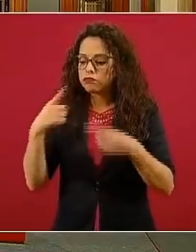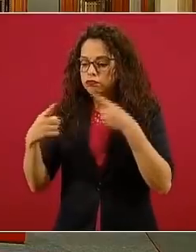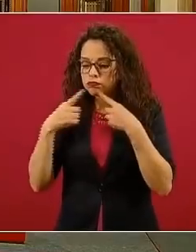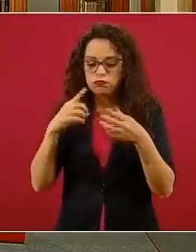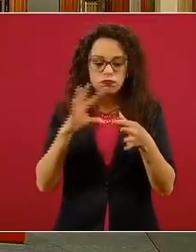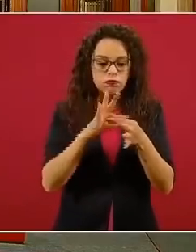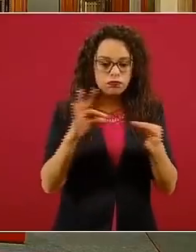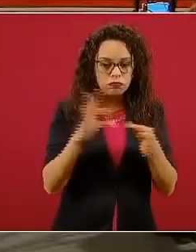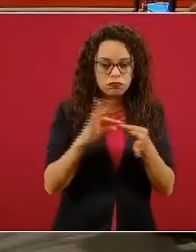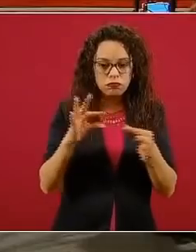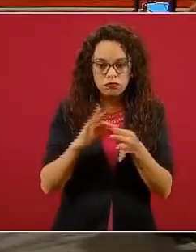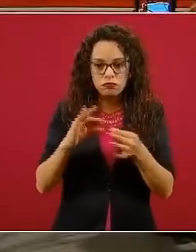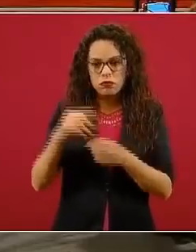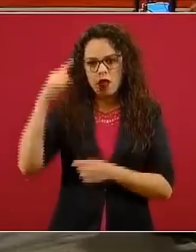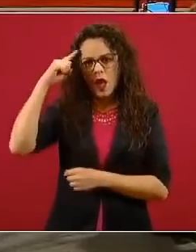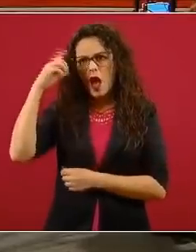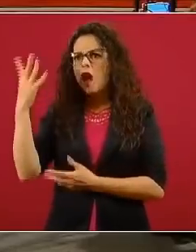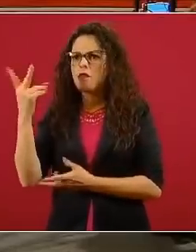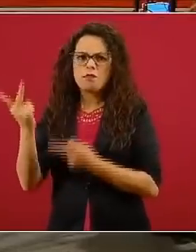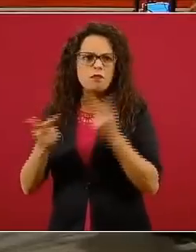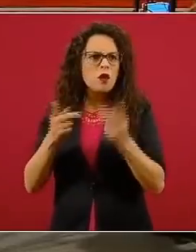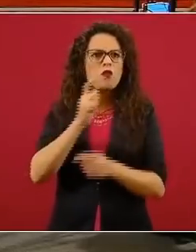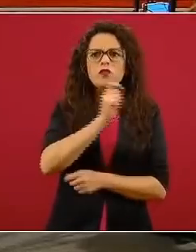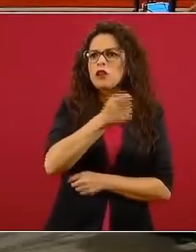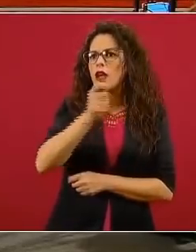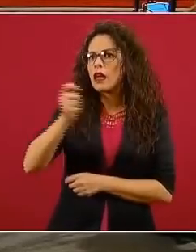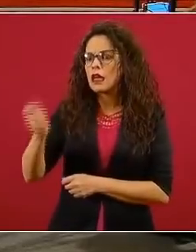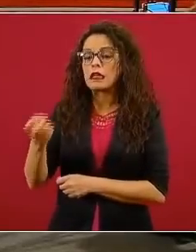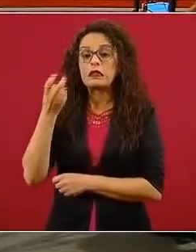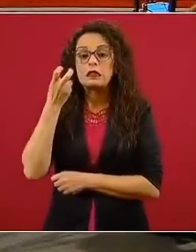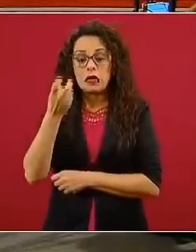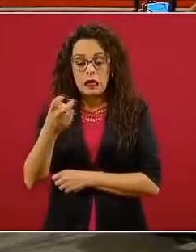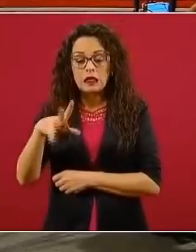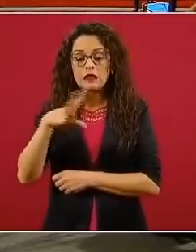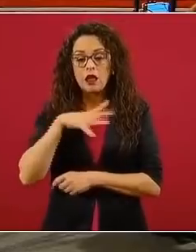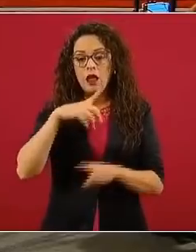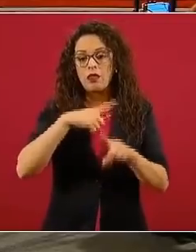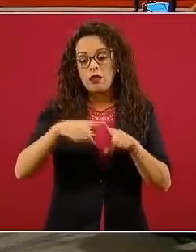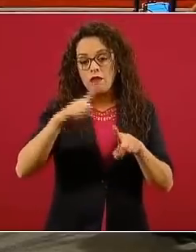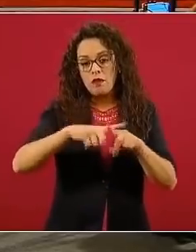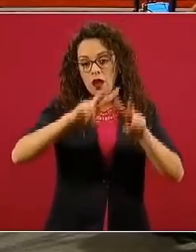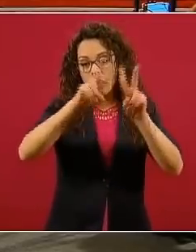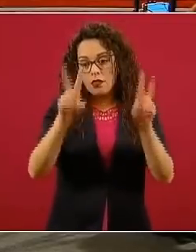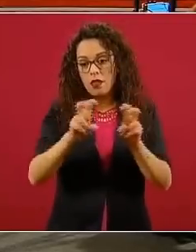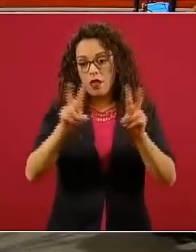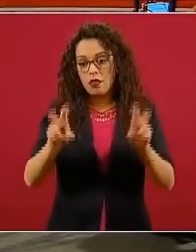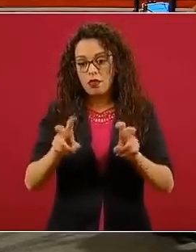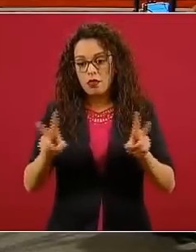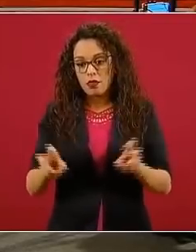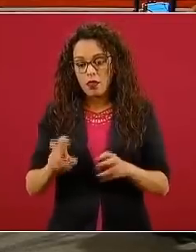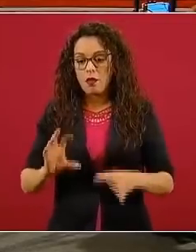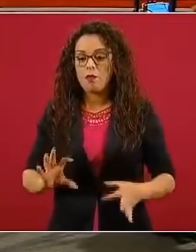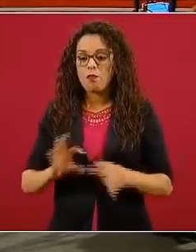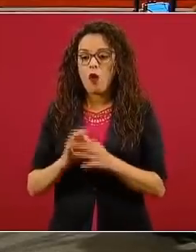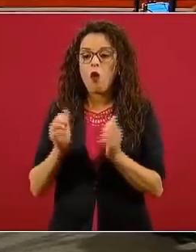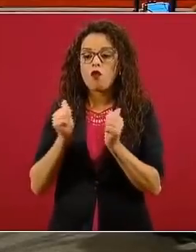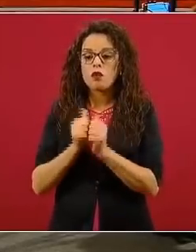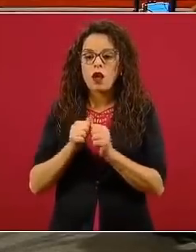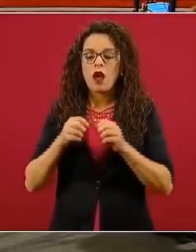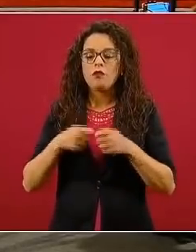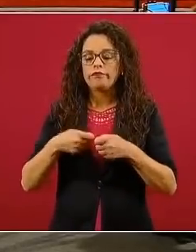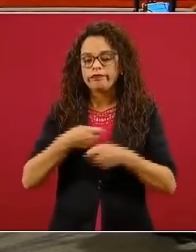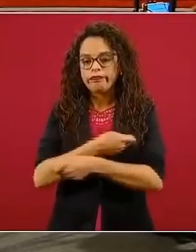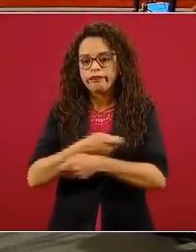crítico, enfrenten temas o aborden temas que tienen que ver con, pues, esa publicidad, ¿no?, de la que